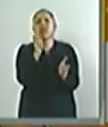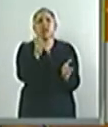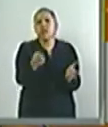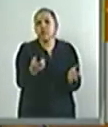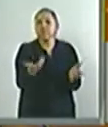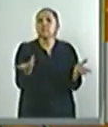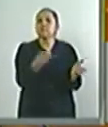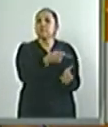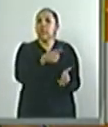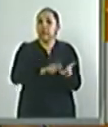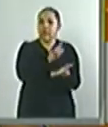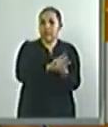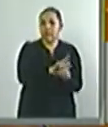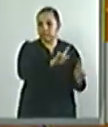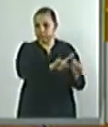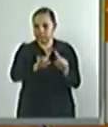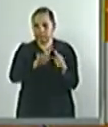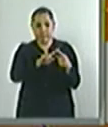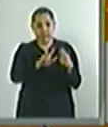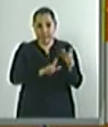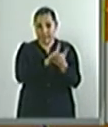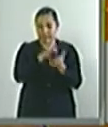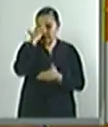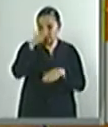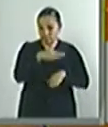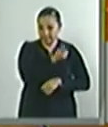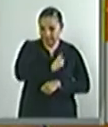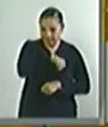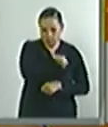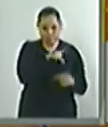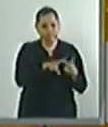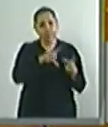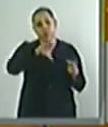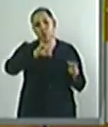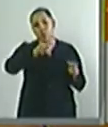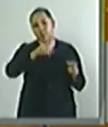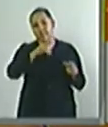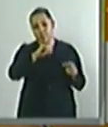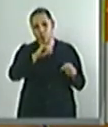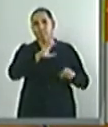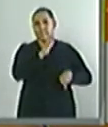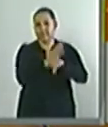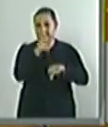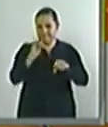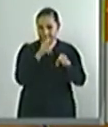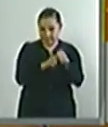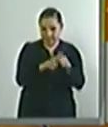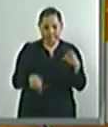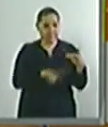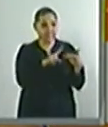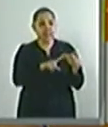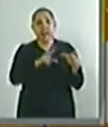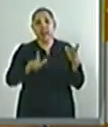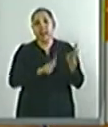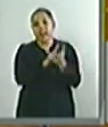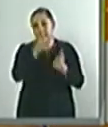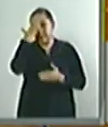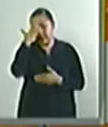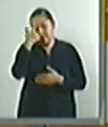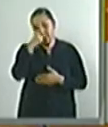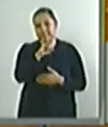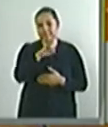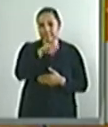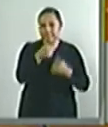leyes, la Ley General de Salud, el Código Penal Federal, la Ley General del Sistema de Seguridad Pública,